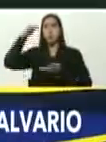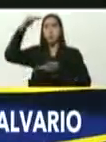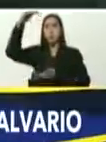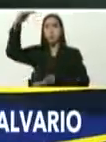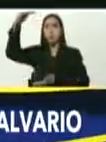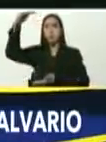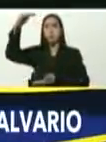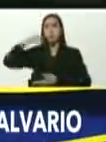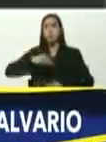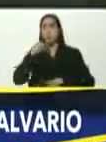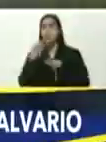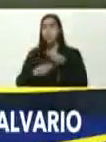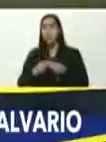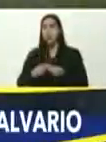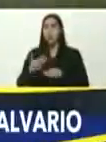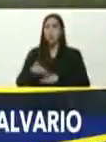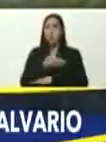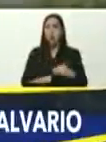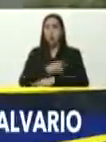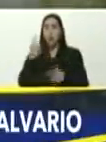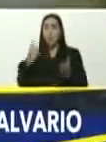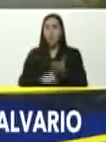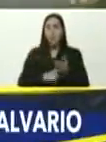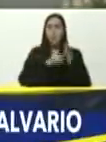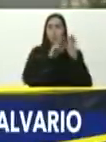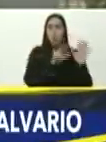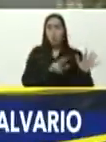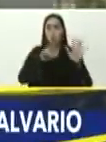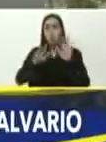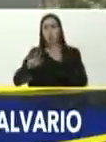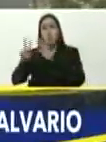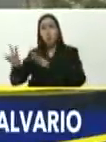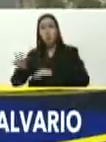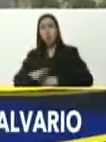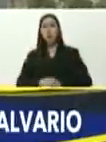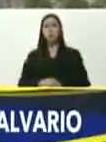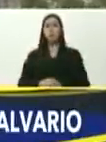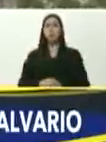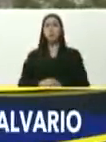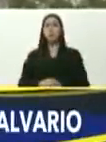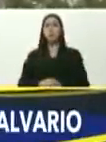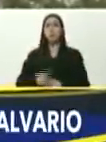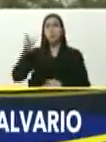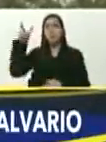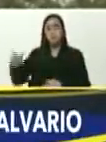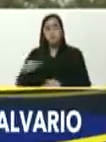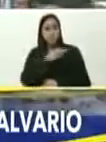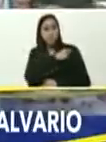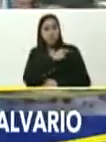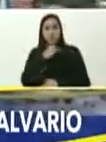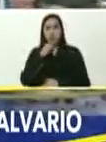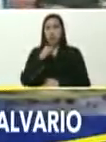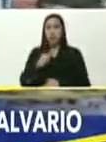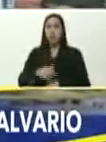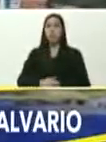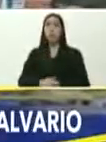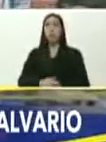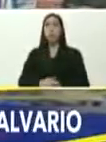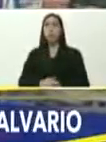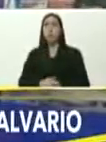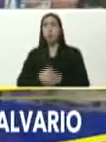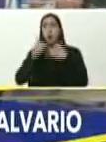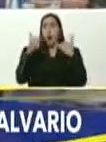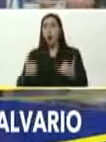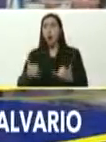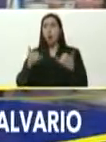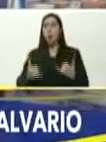que se ejecutó, en el año mil ochocientos setenta y cuatro, mi almirante, Carmen Teresa Meléndez Rivas, y que hoy día, después de ciento cuarenta y siete